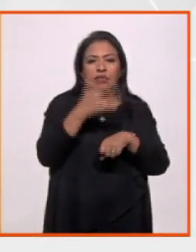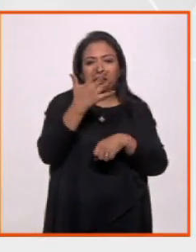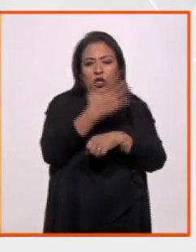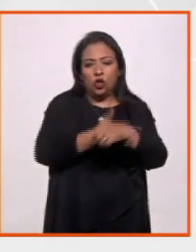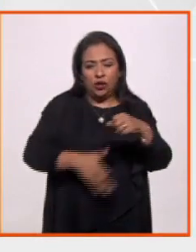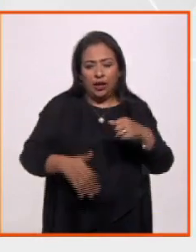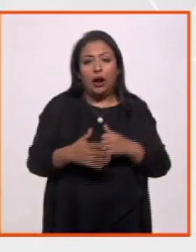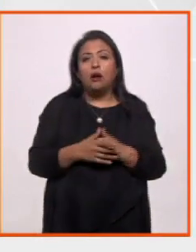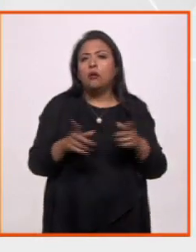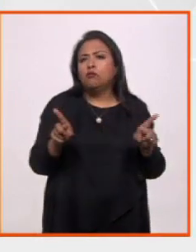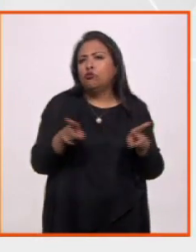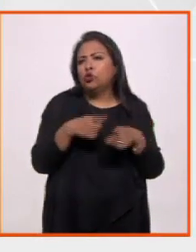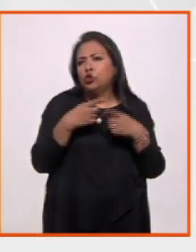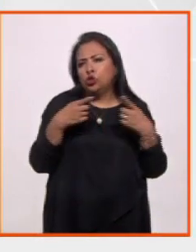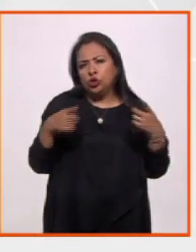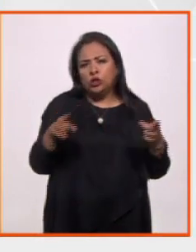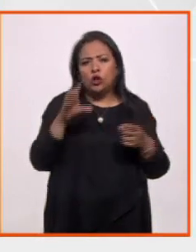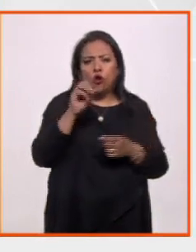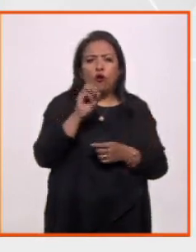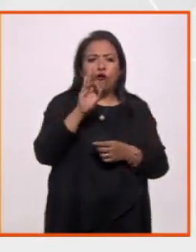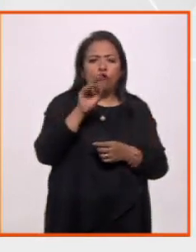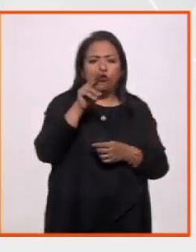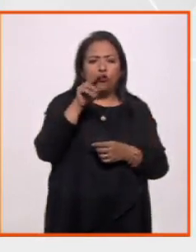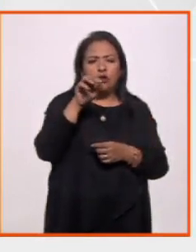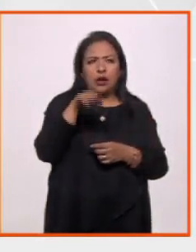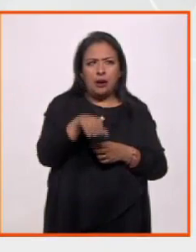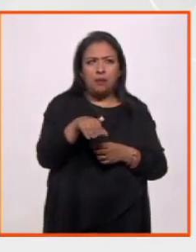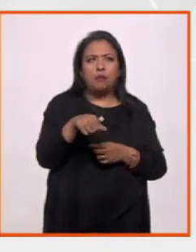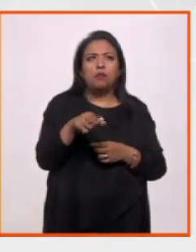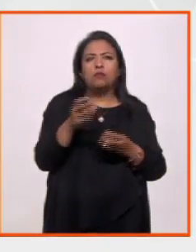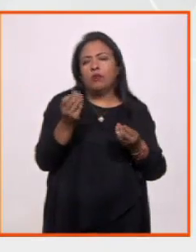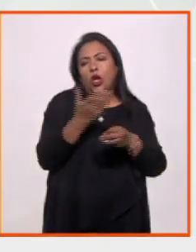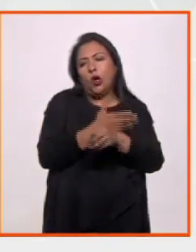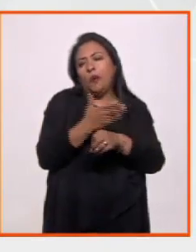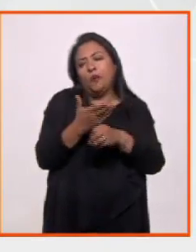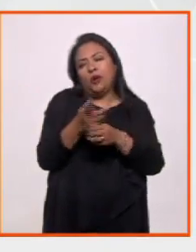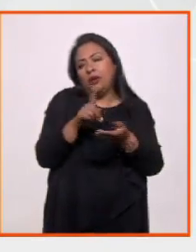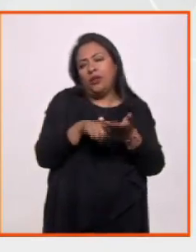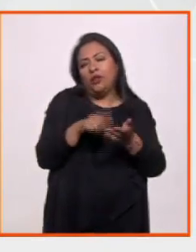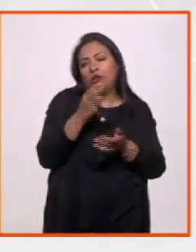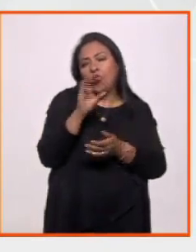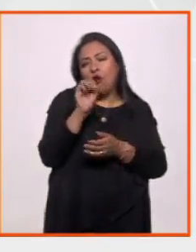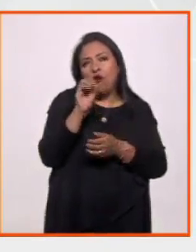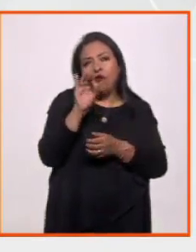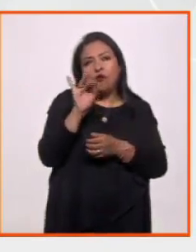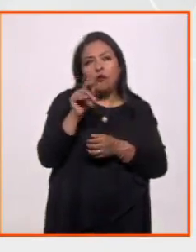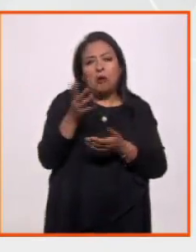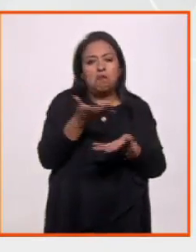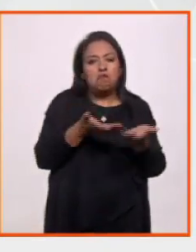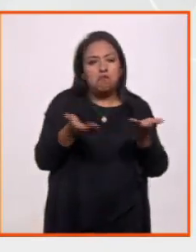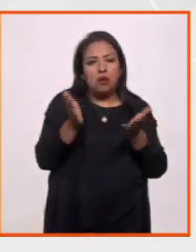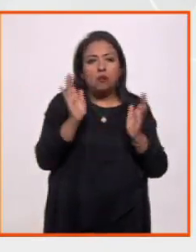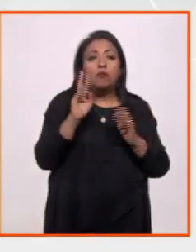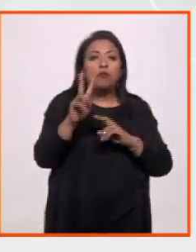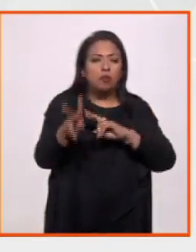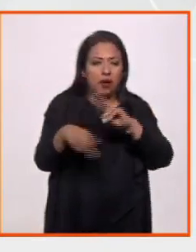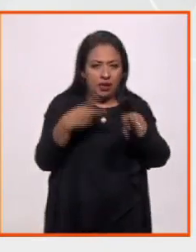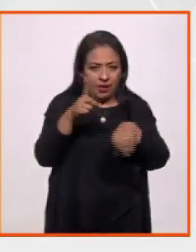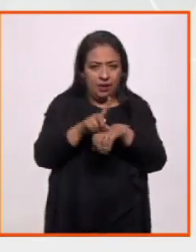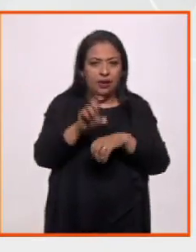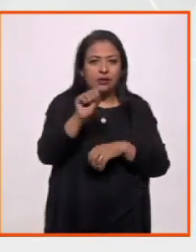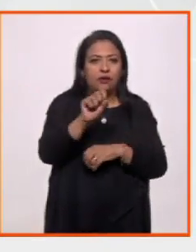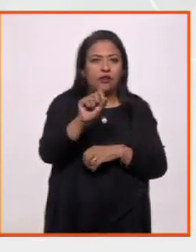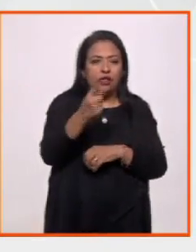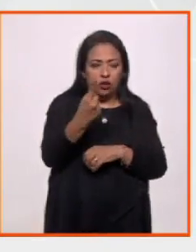tarde, con músicos de la OFUNAM, vamos a ser puros compañeros de la OFUNAM, muy padre. No dejen de ir el sábado